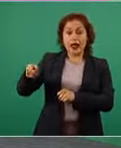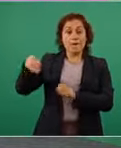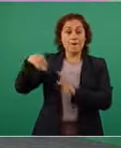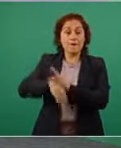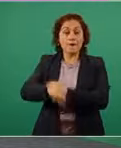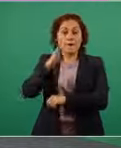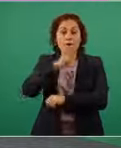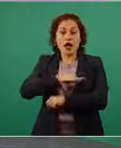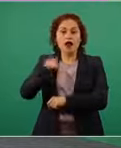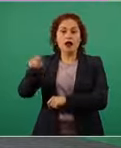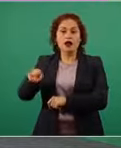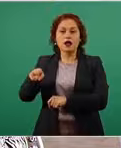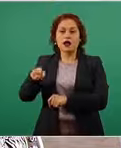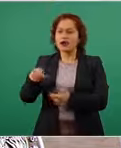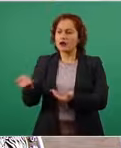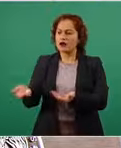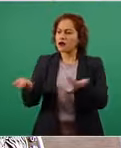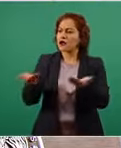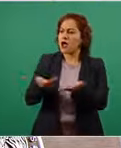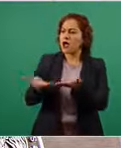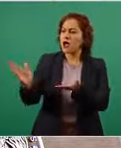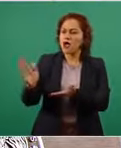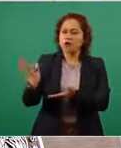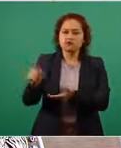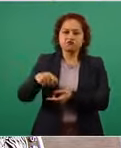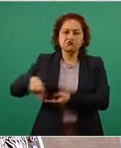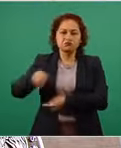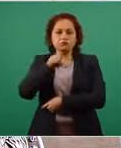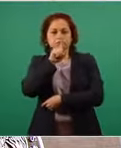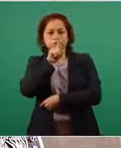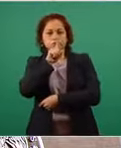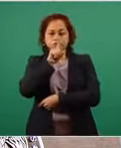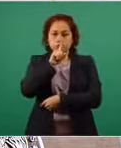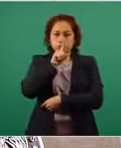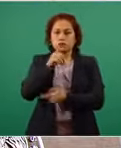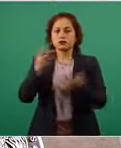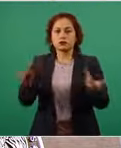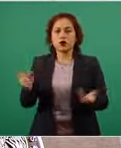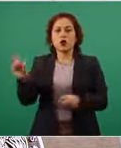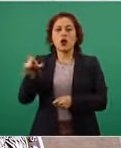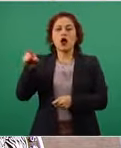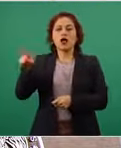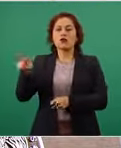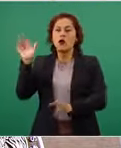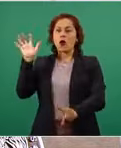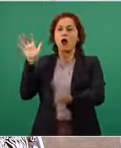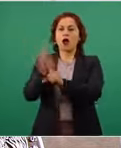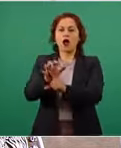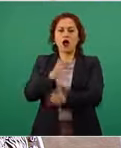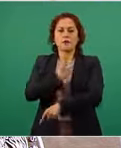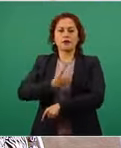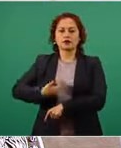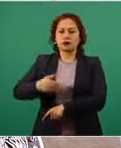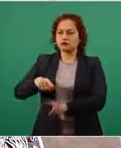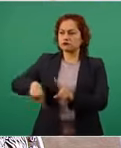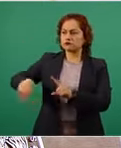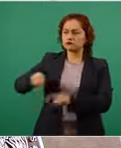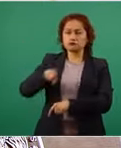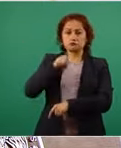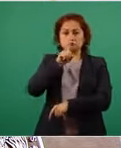y cuando la directora de la Oficina Anticorrupción decía que ella no iba a perseguir a su presidente nadie le pidió la renuncia a nadie